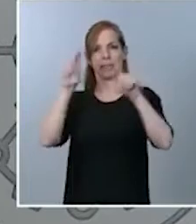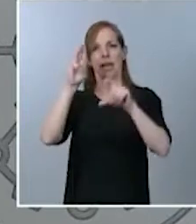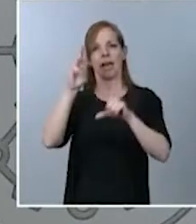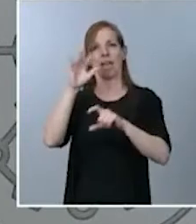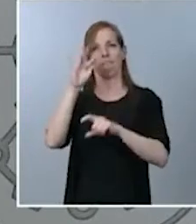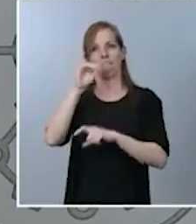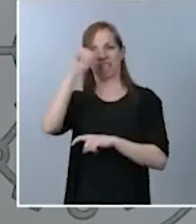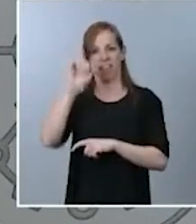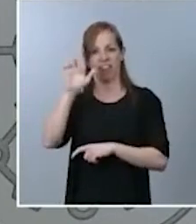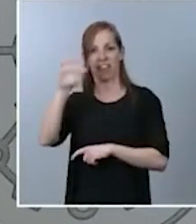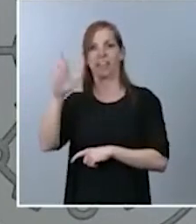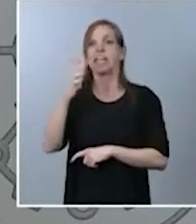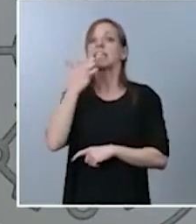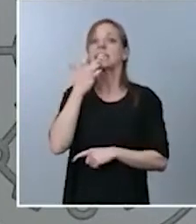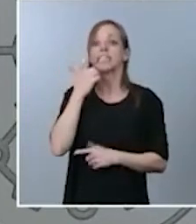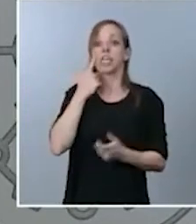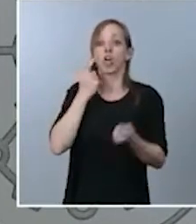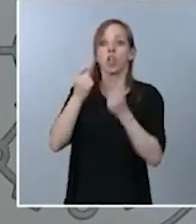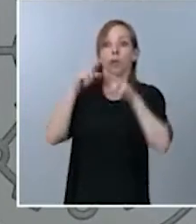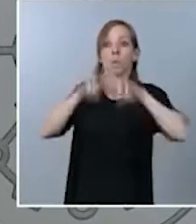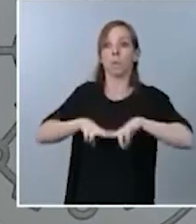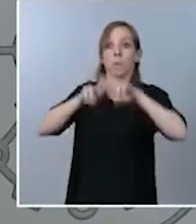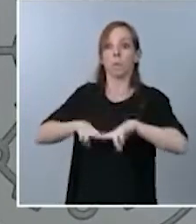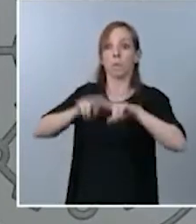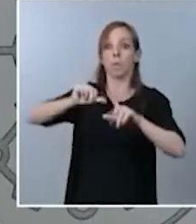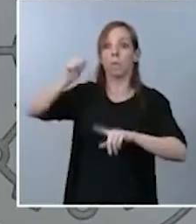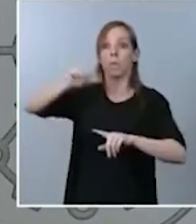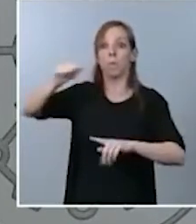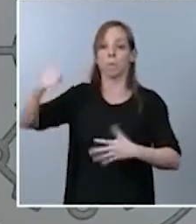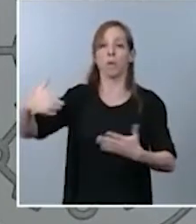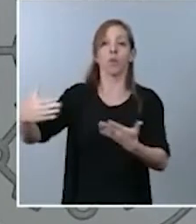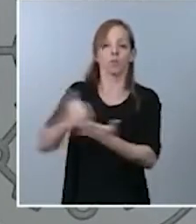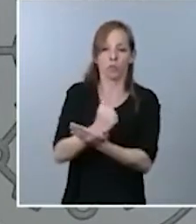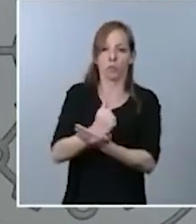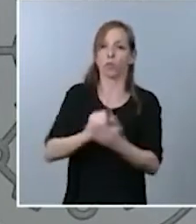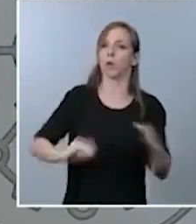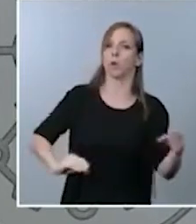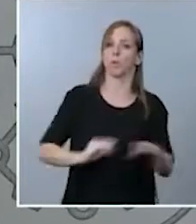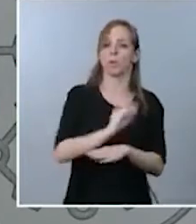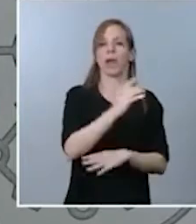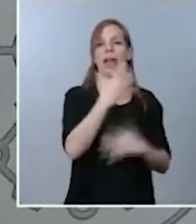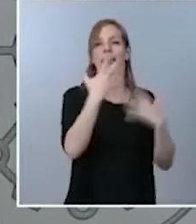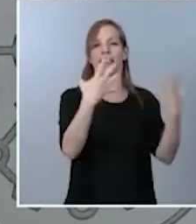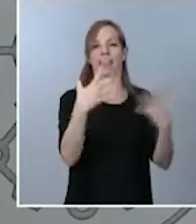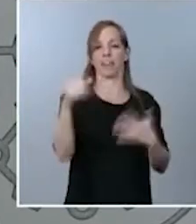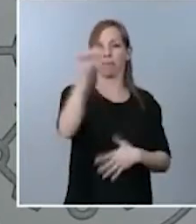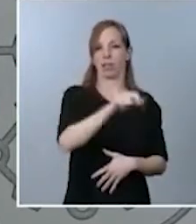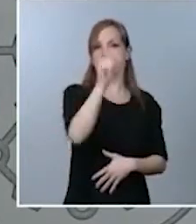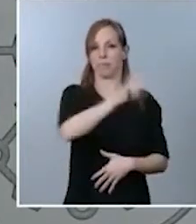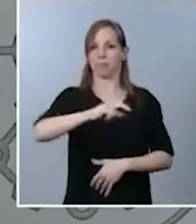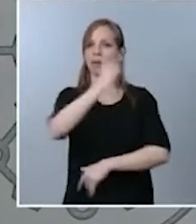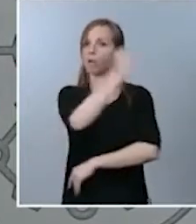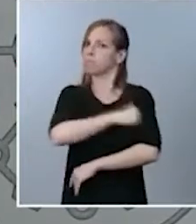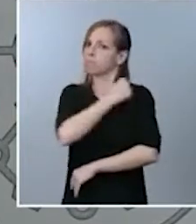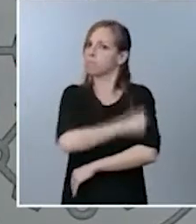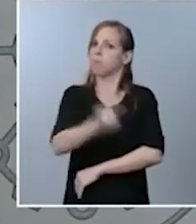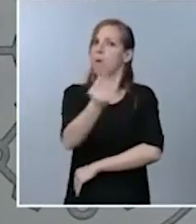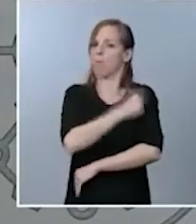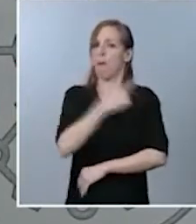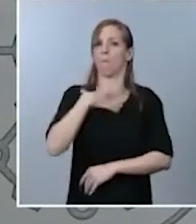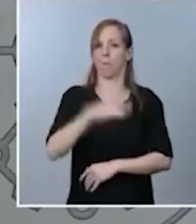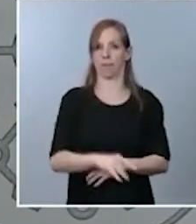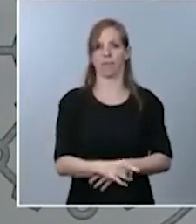controles que servirían para vacunar a 10 millones de personas. Una vacuna que será gratuita y se